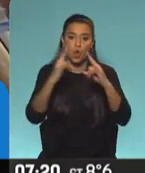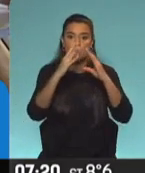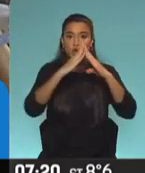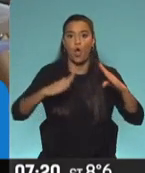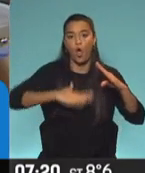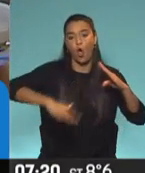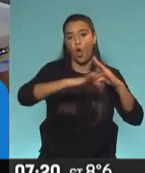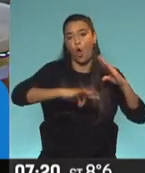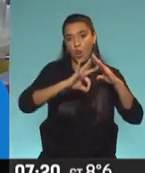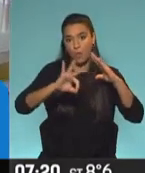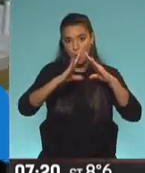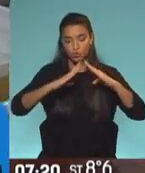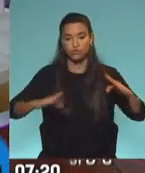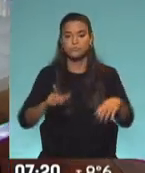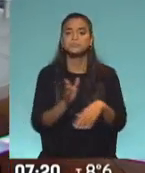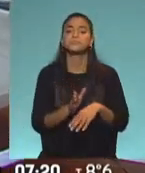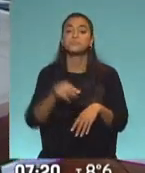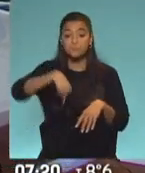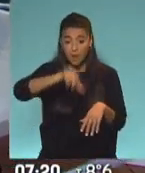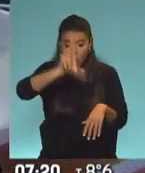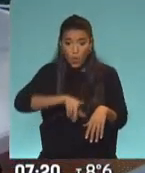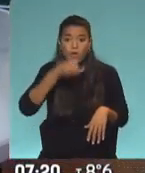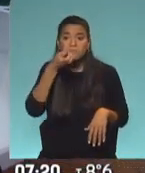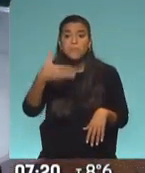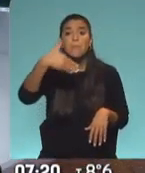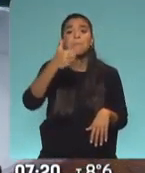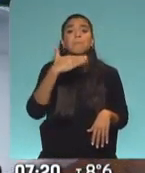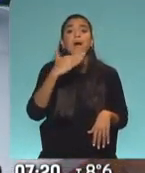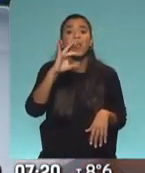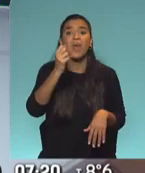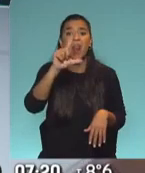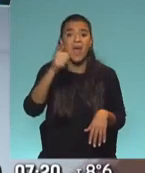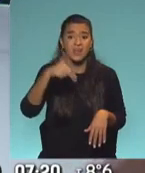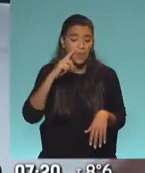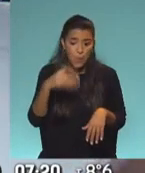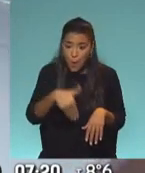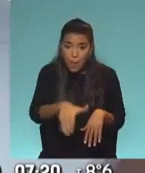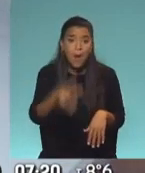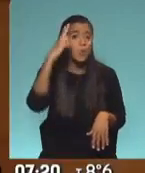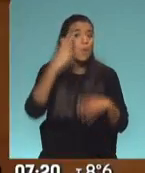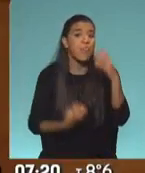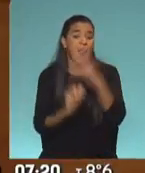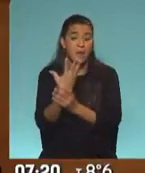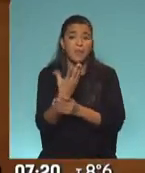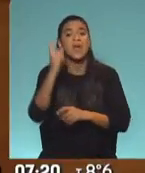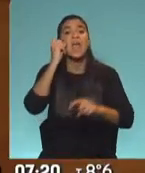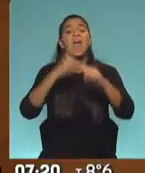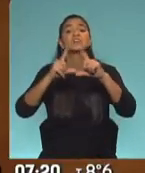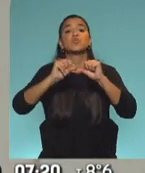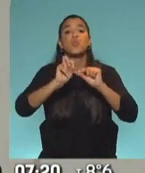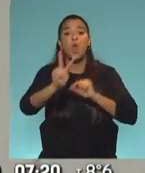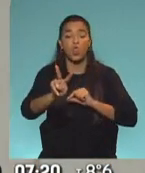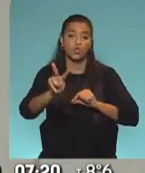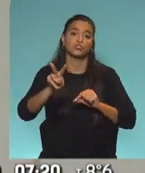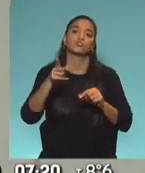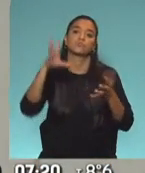Puesto honesto, lo habíamos adelantado, declaración este lunes de Silvia Magdalani. En un ratito nomás, a las 9 de la mañana, la ex número 2 de la AFI,